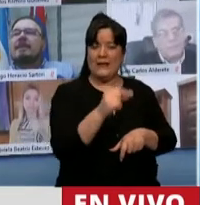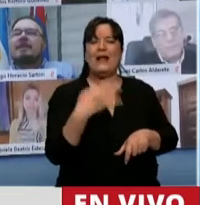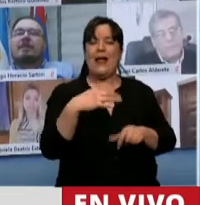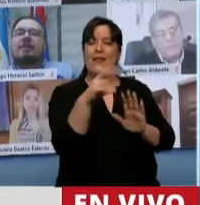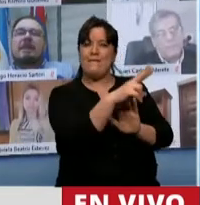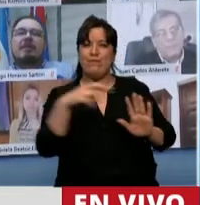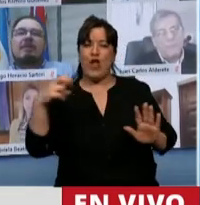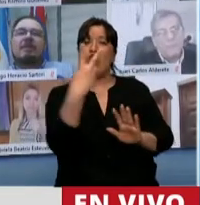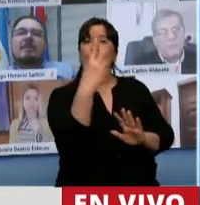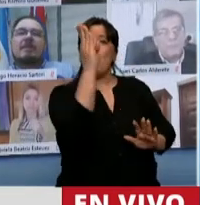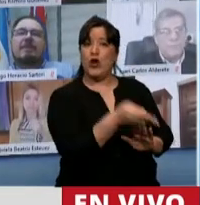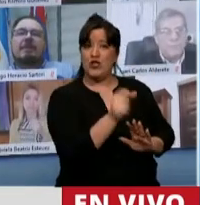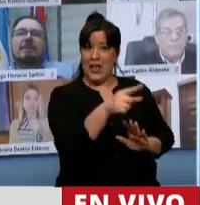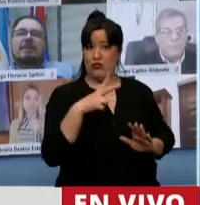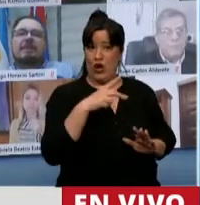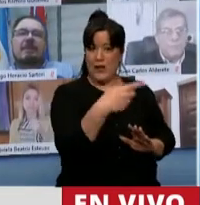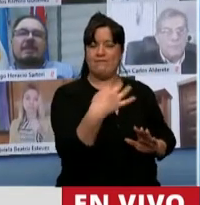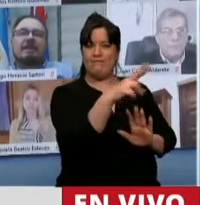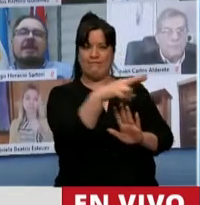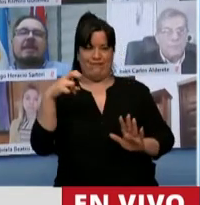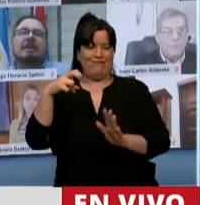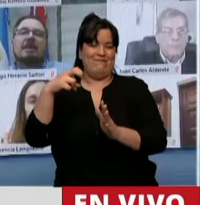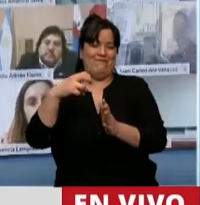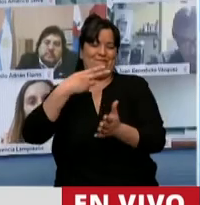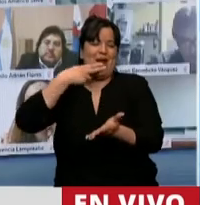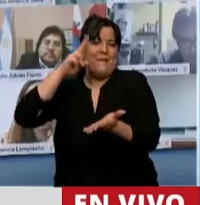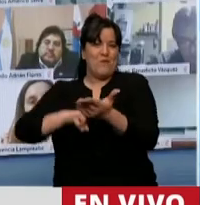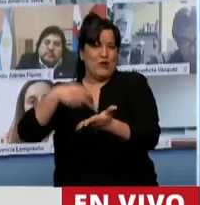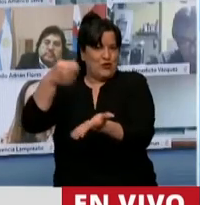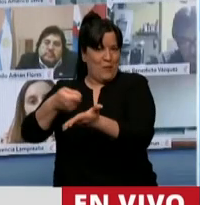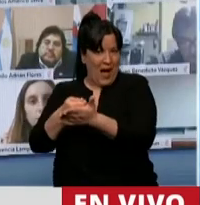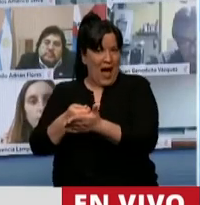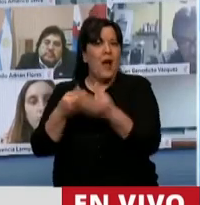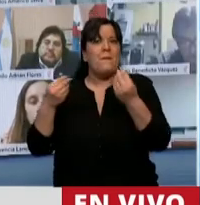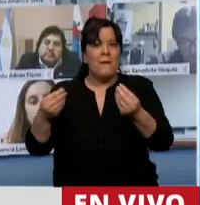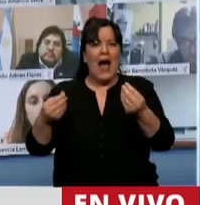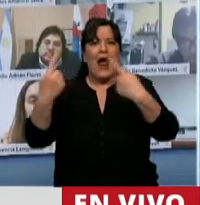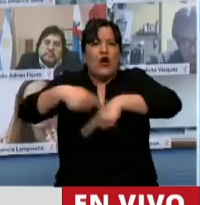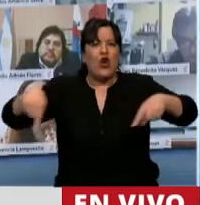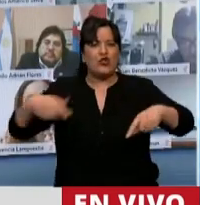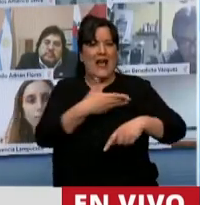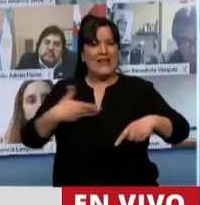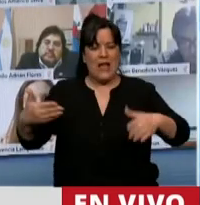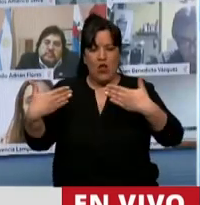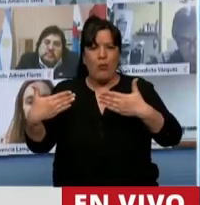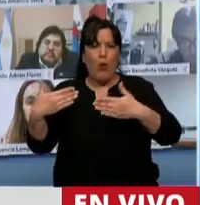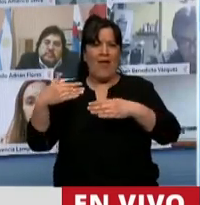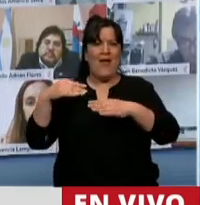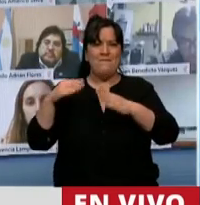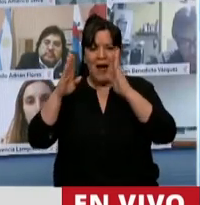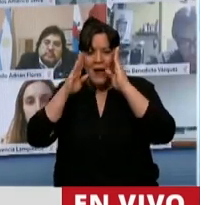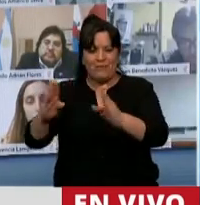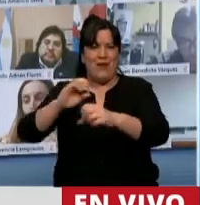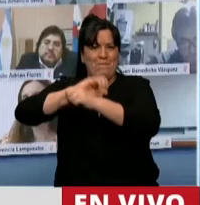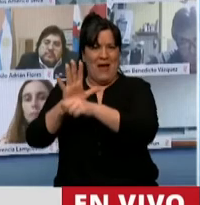% de sus riquezas y podamos construir capacidad de recursos del Estado para seguir afrontando esta pandemia.